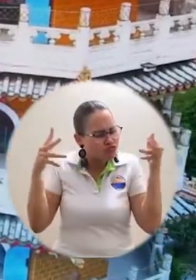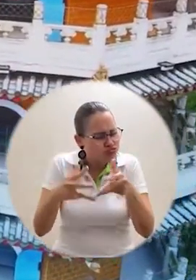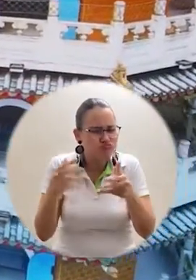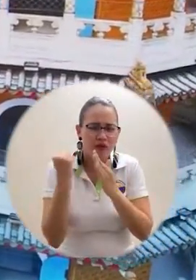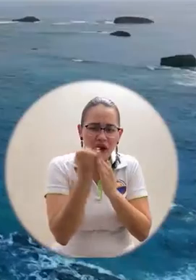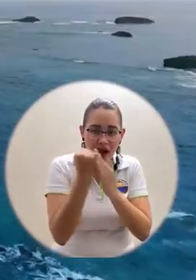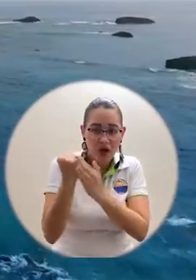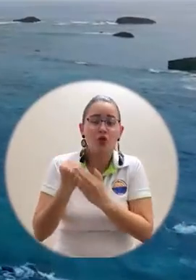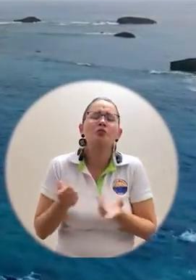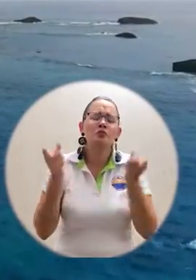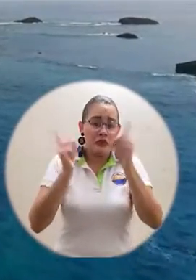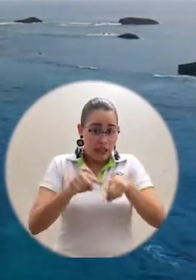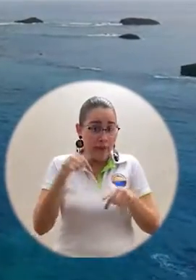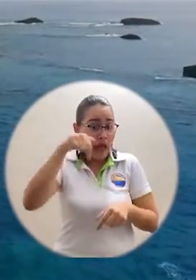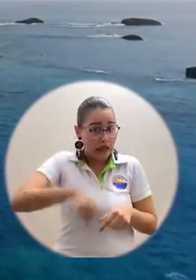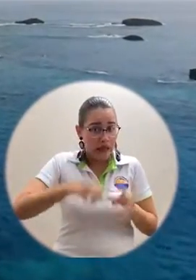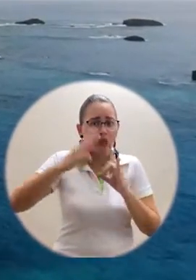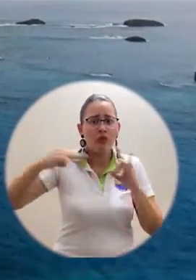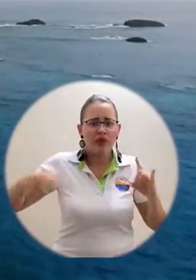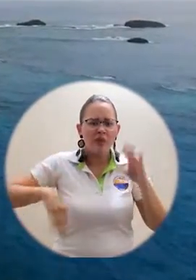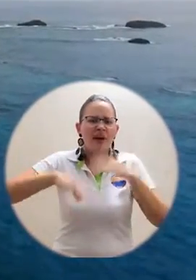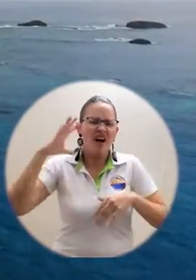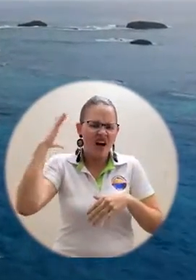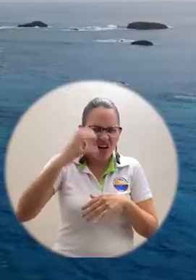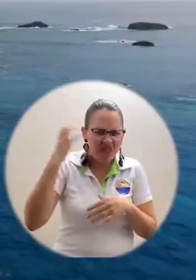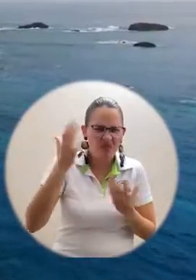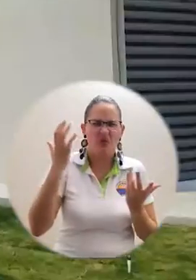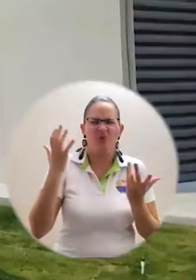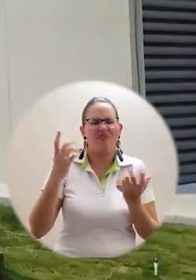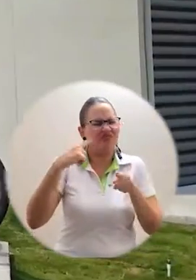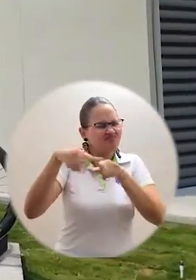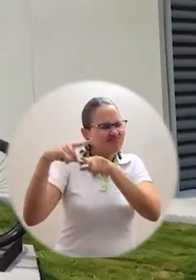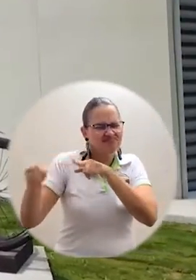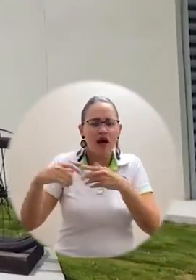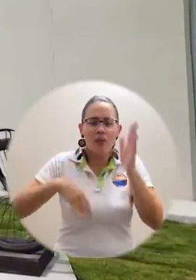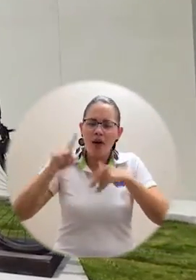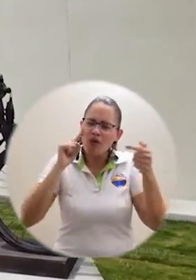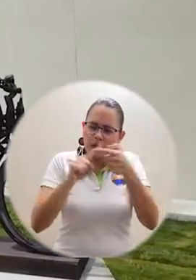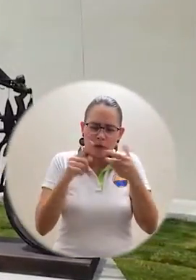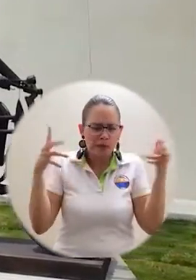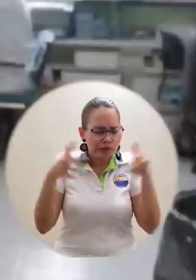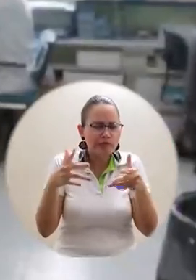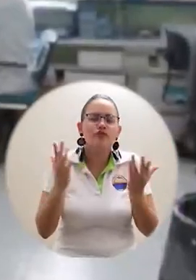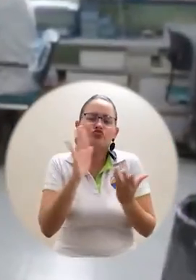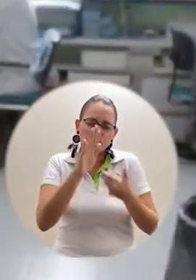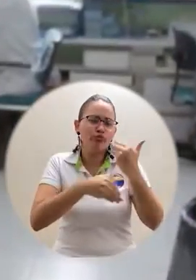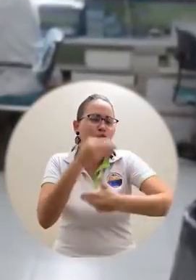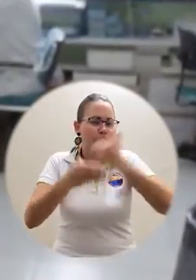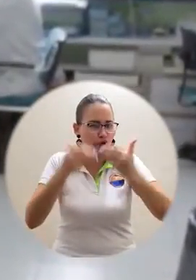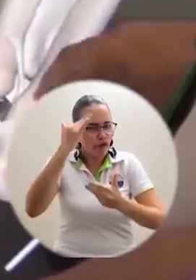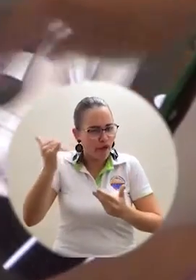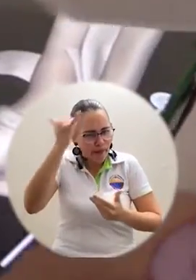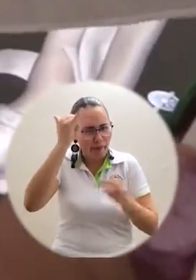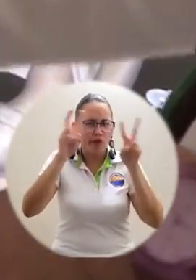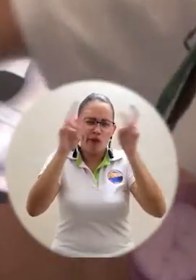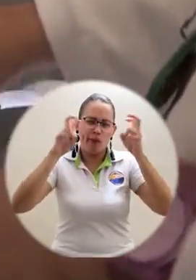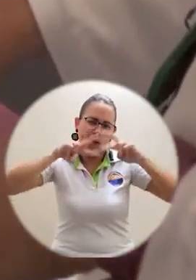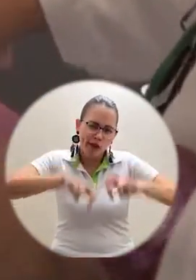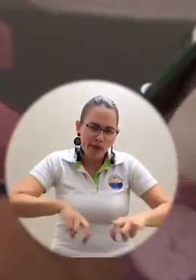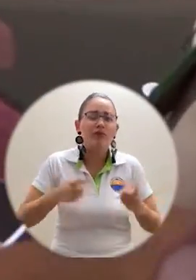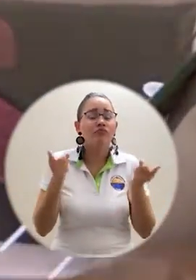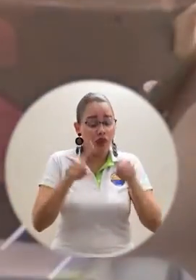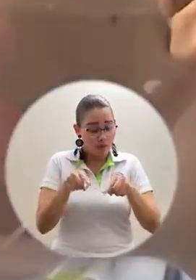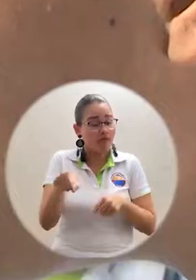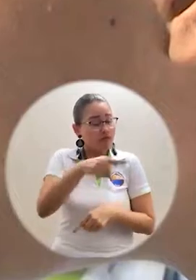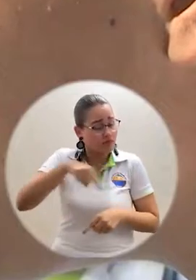Asimismo, estudiantes de distintos países de Europa y América Latina se encuentran en el país colombiano, vinculados directamente a procesos académicos o de